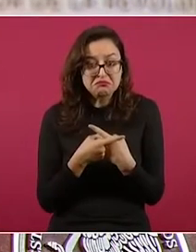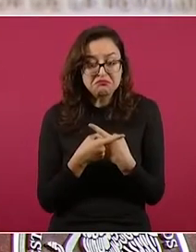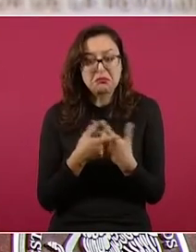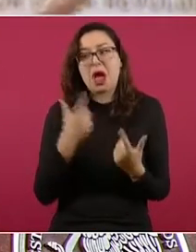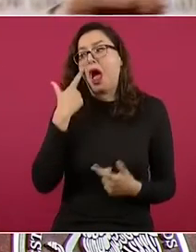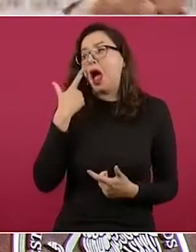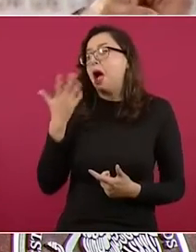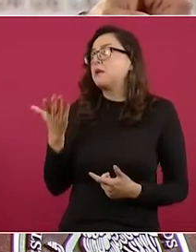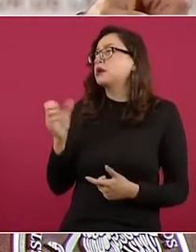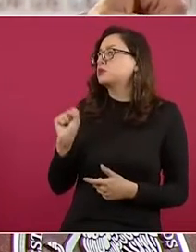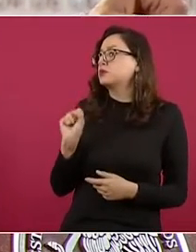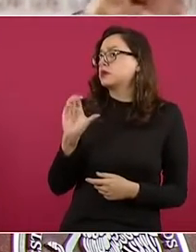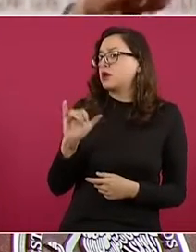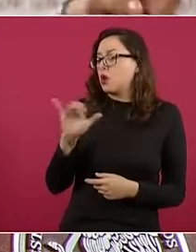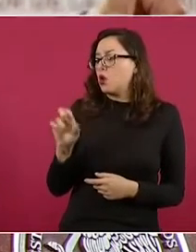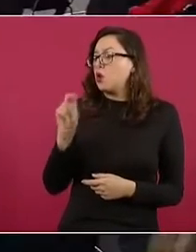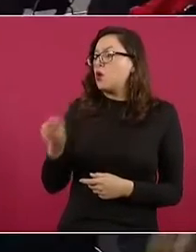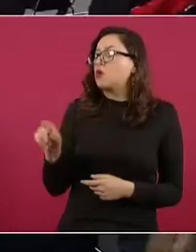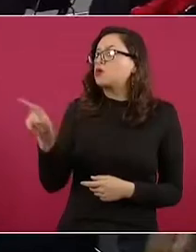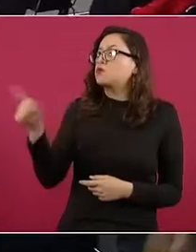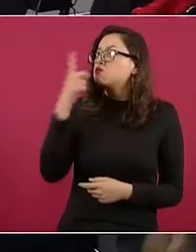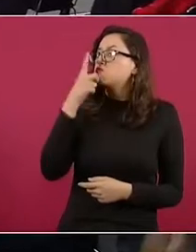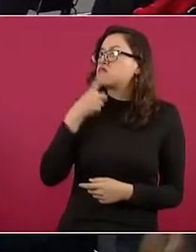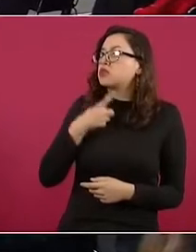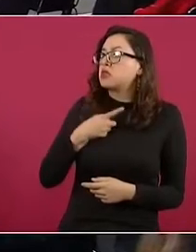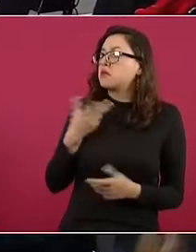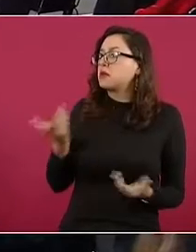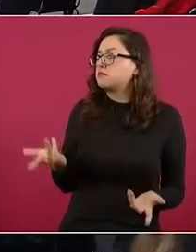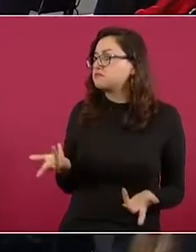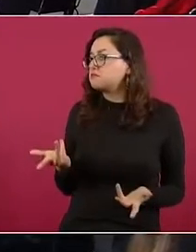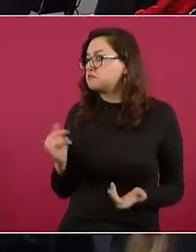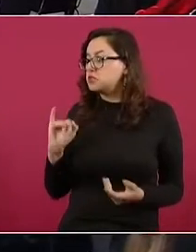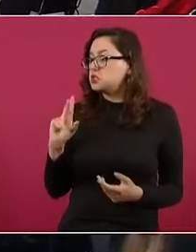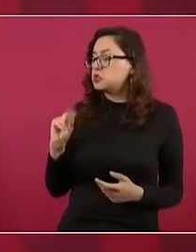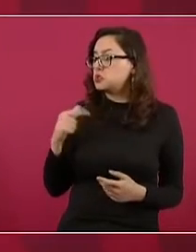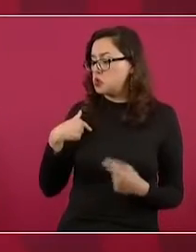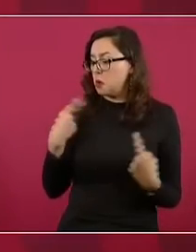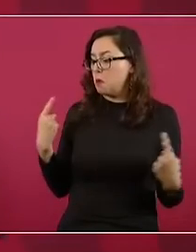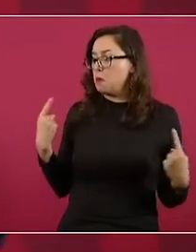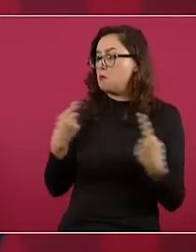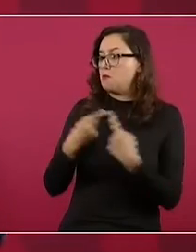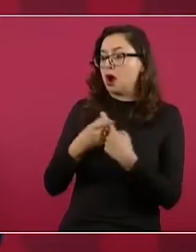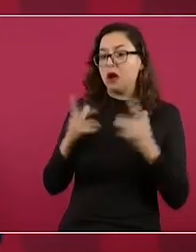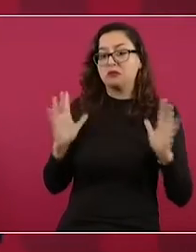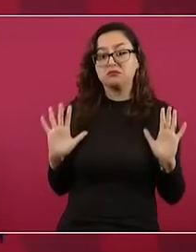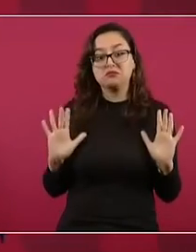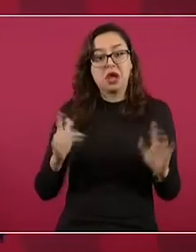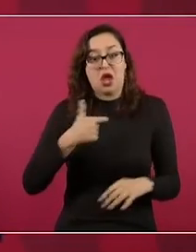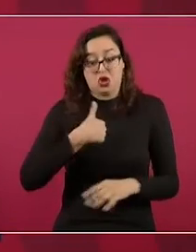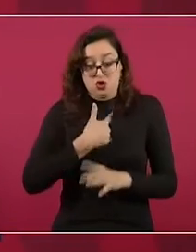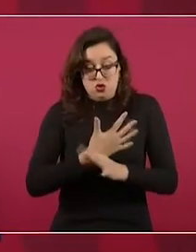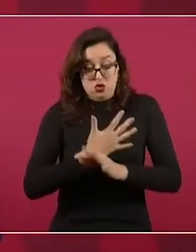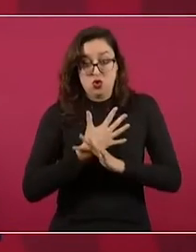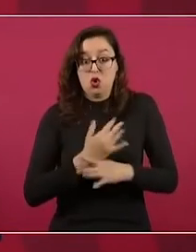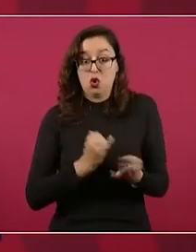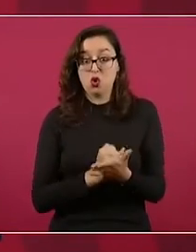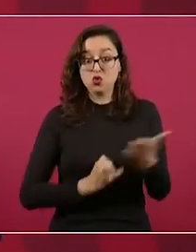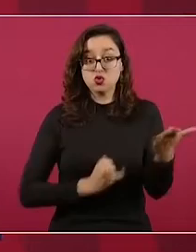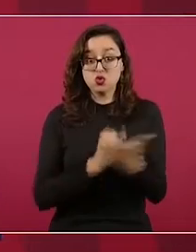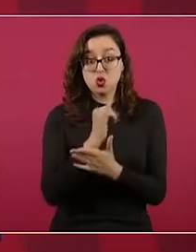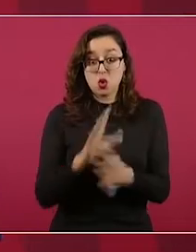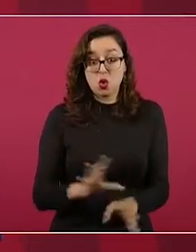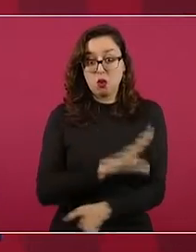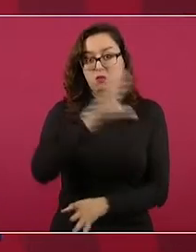Él es el encargado, el Poder Autónomo, Independiente, y ya no depende como era antes del